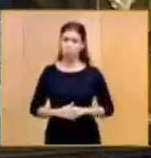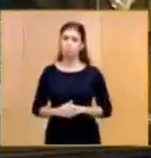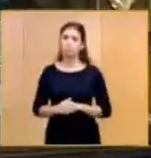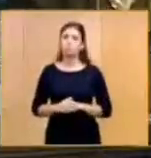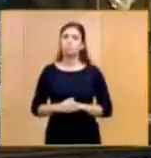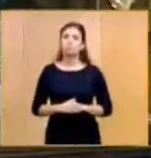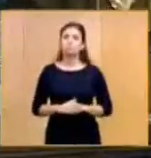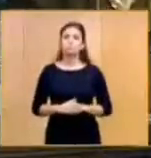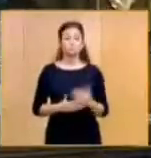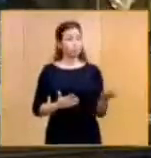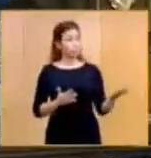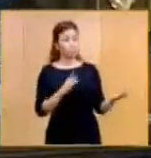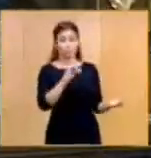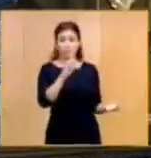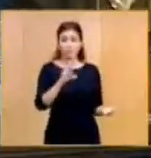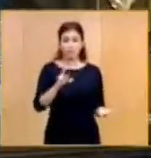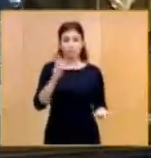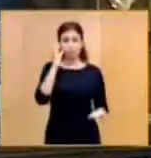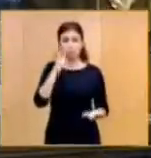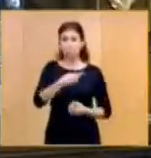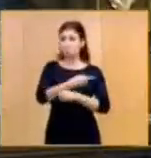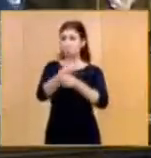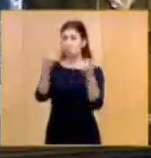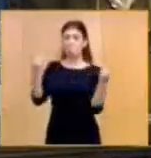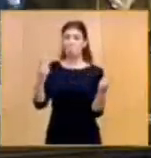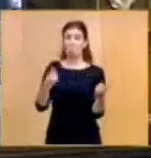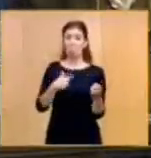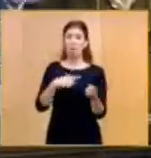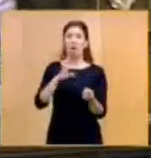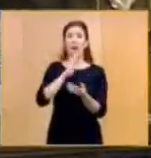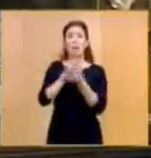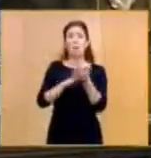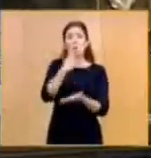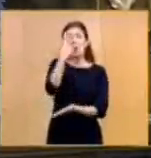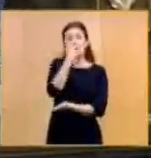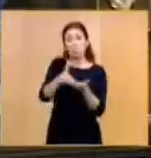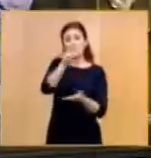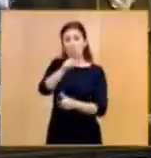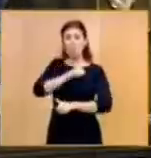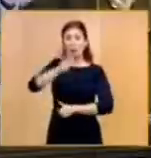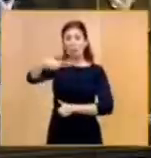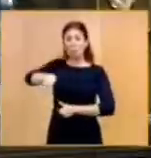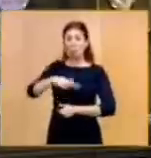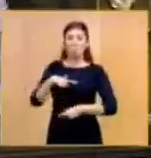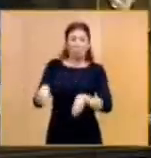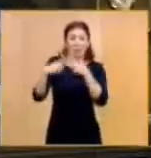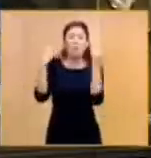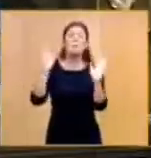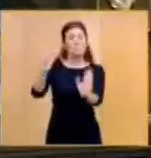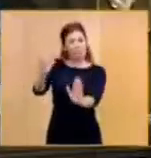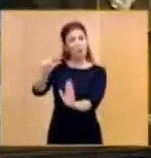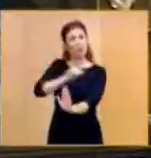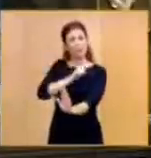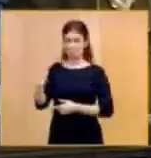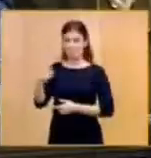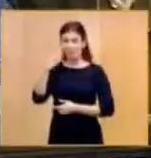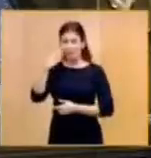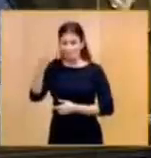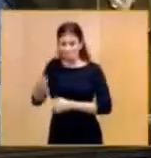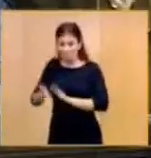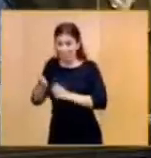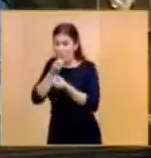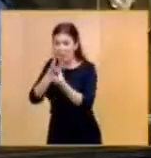Sí, señores. A ustedes ya sé que no les importan nada los 4 millones separados, pero escuchen las recetas que yo voy a darle.